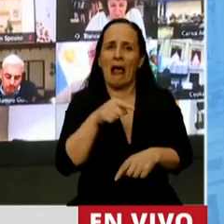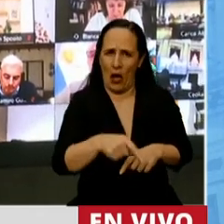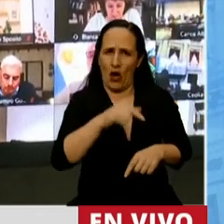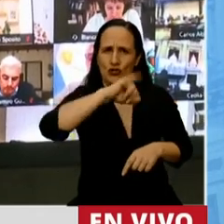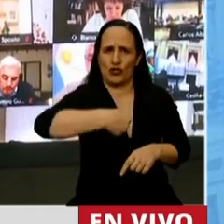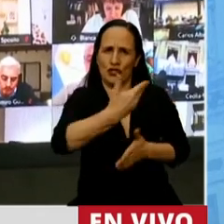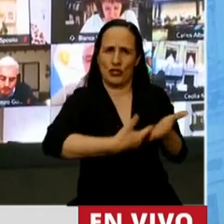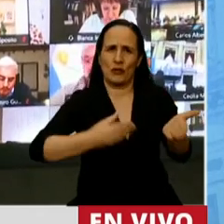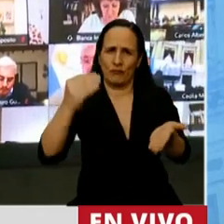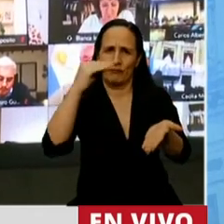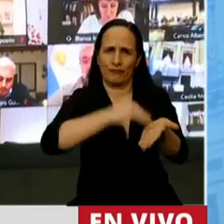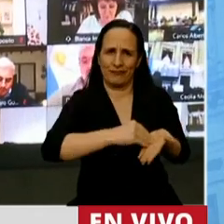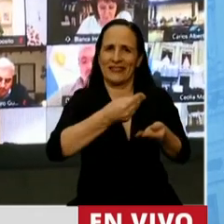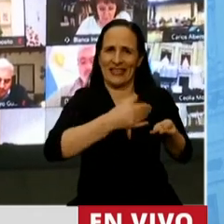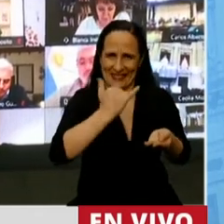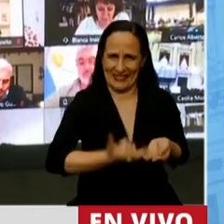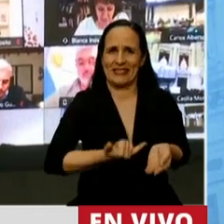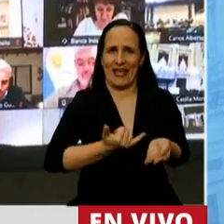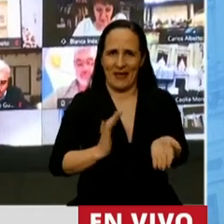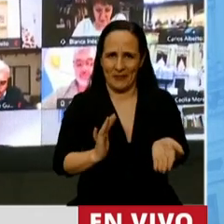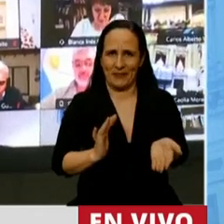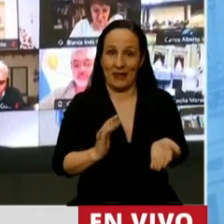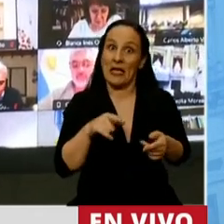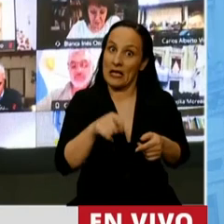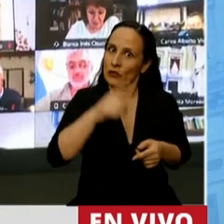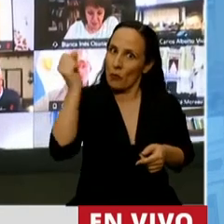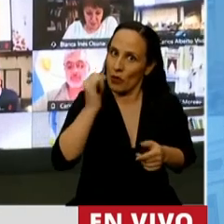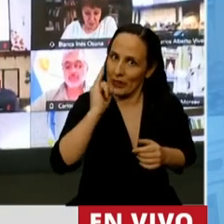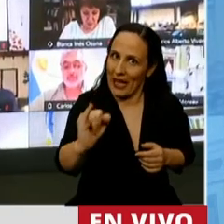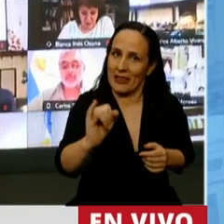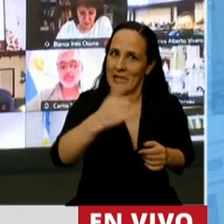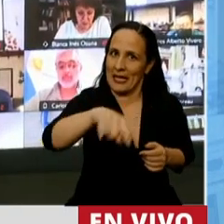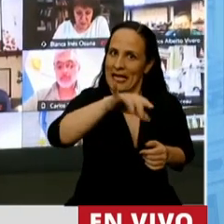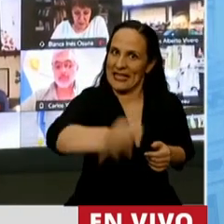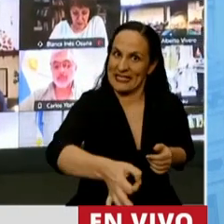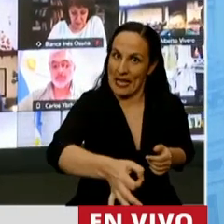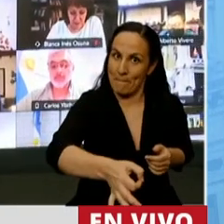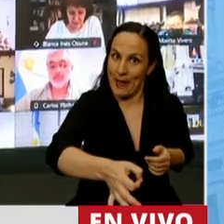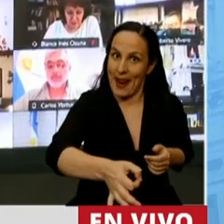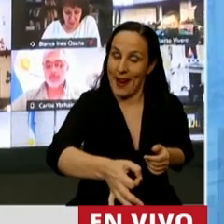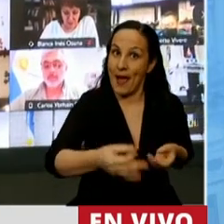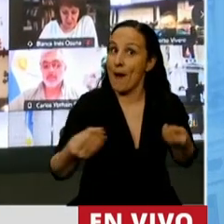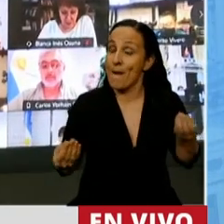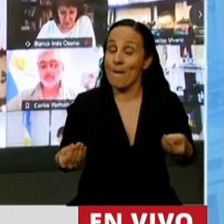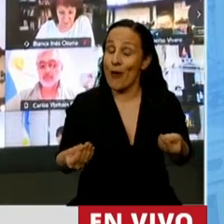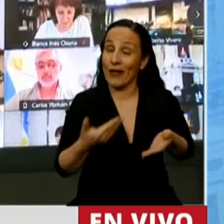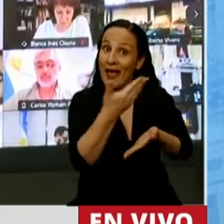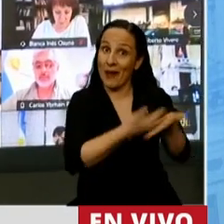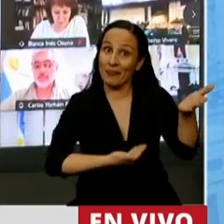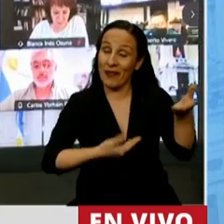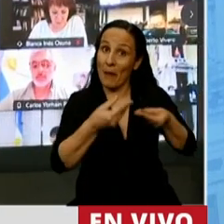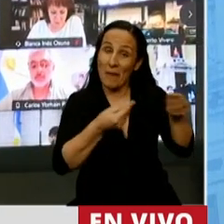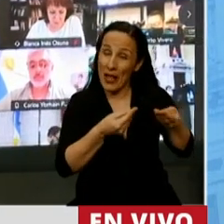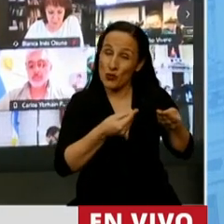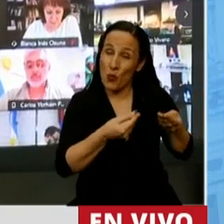presupuesto. Esto también es importante que lo sepamos porque este presupuesto